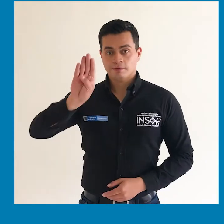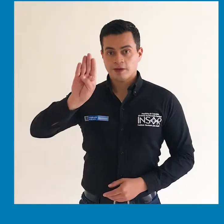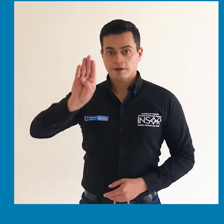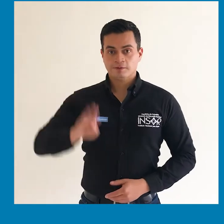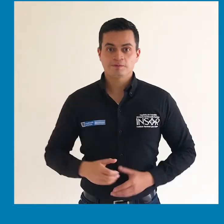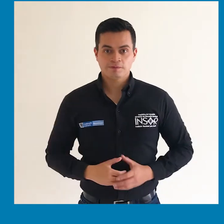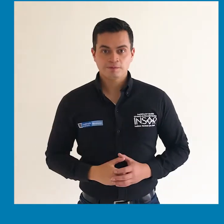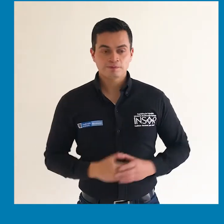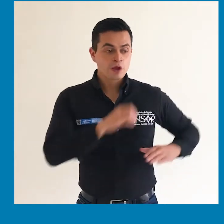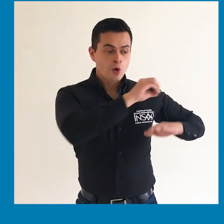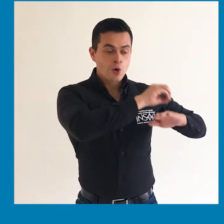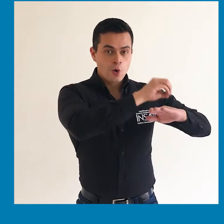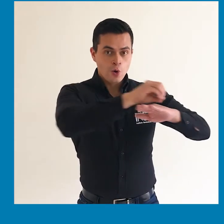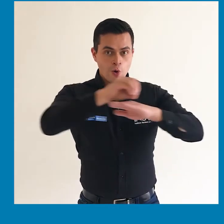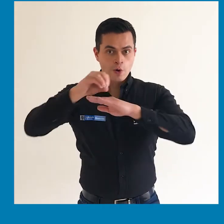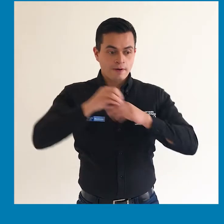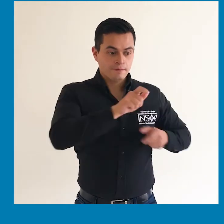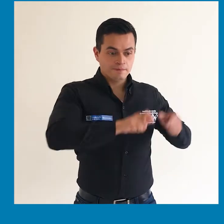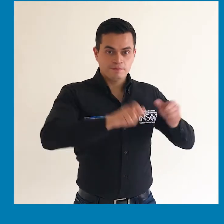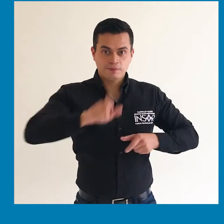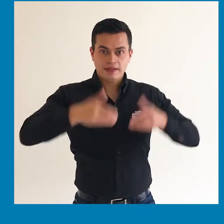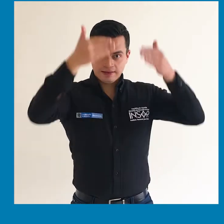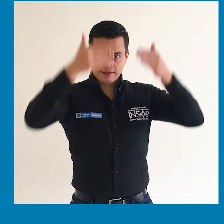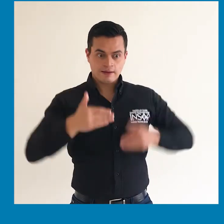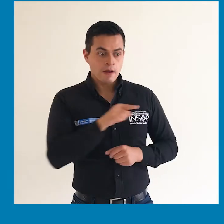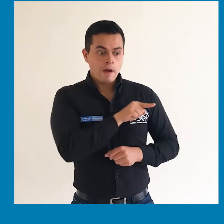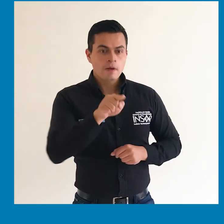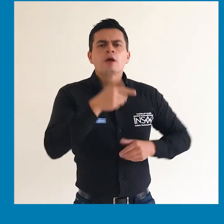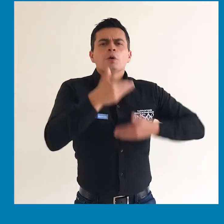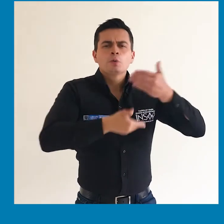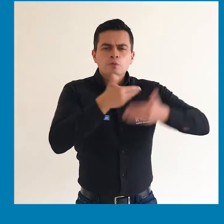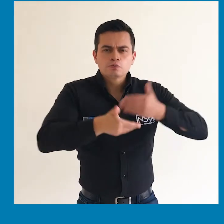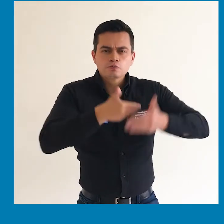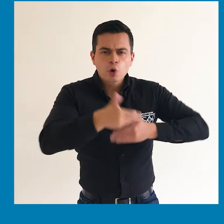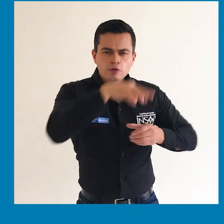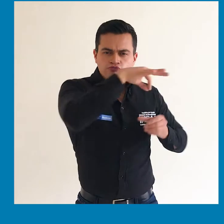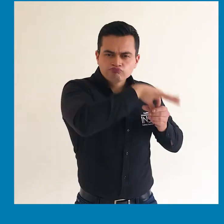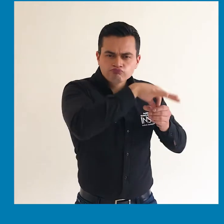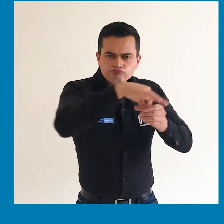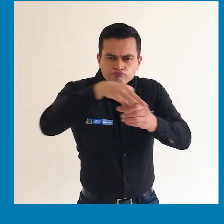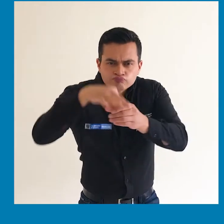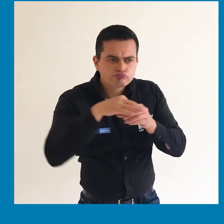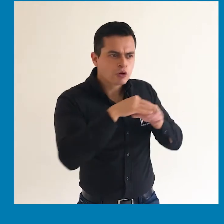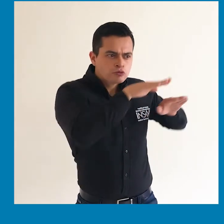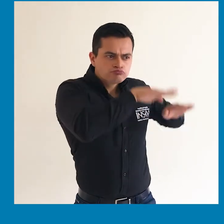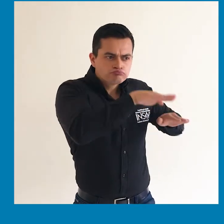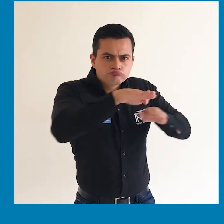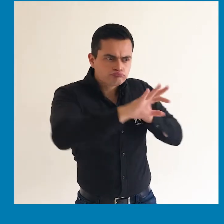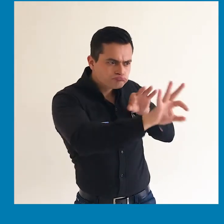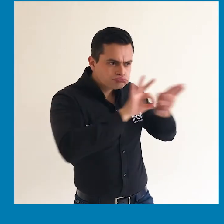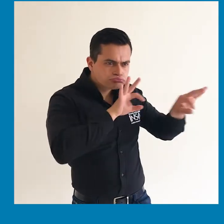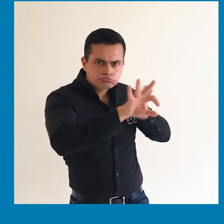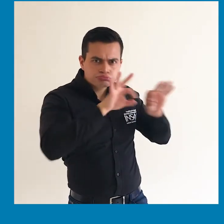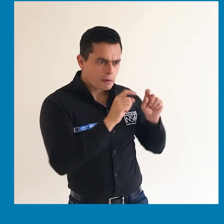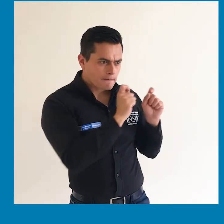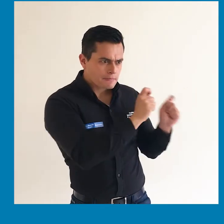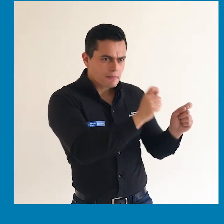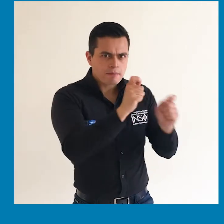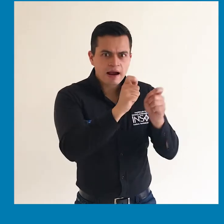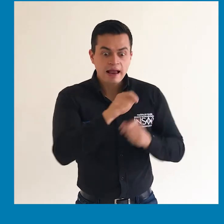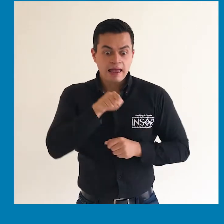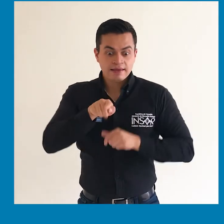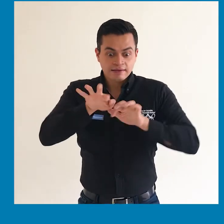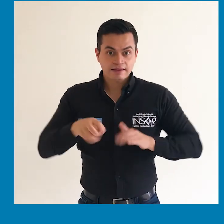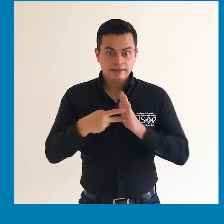B. Desarrollar el proceso de elección y designación de los representantes de las organizaciones de personas con